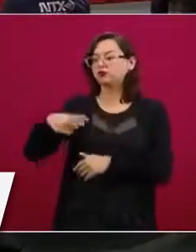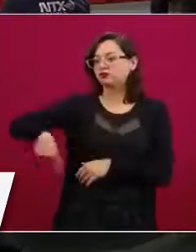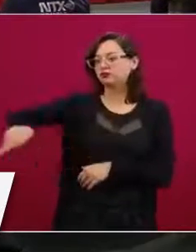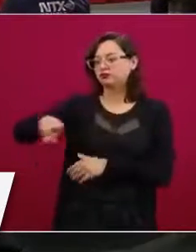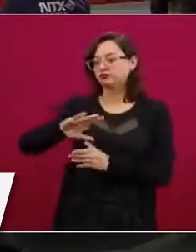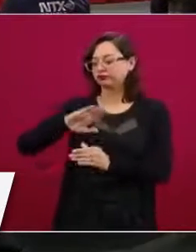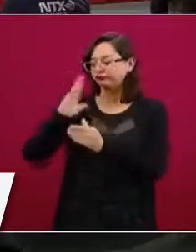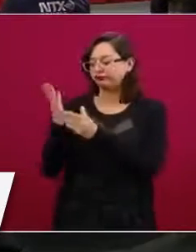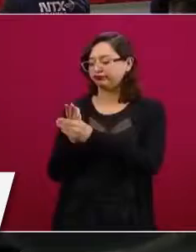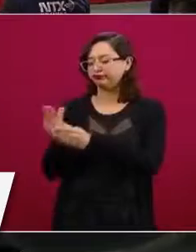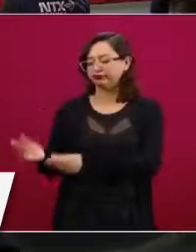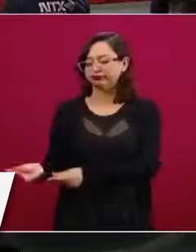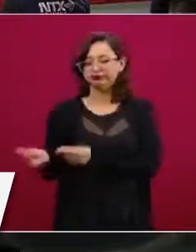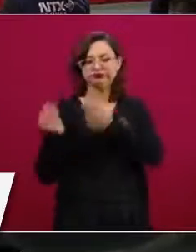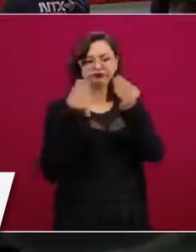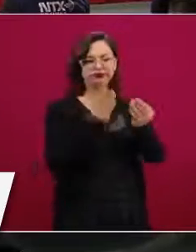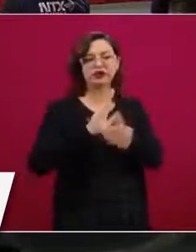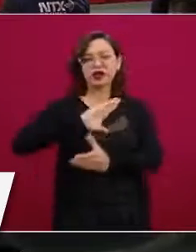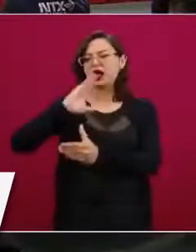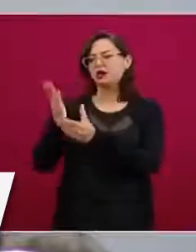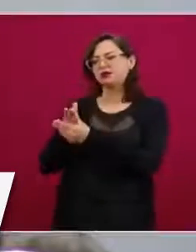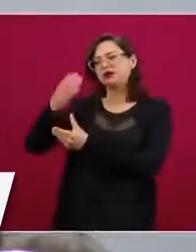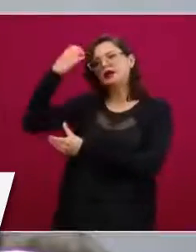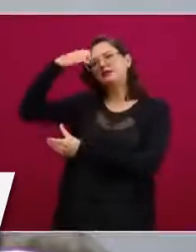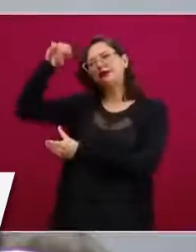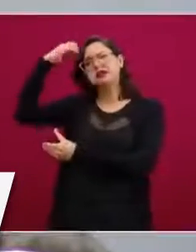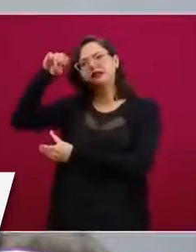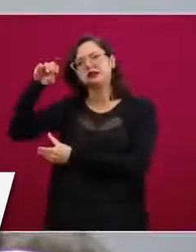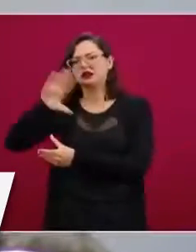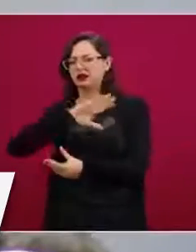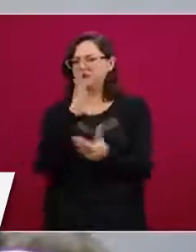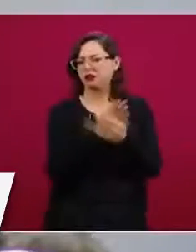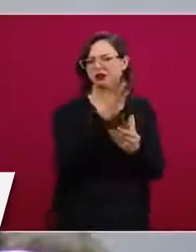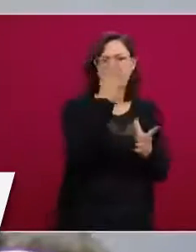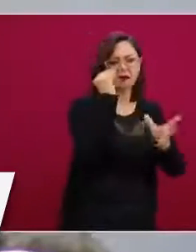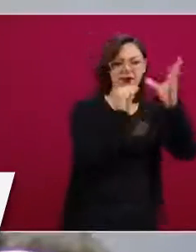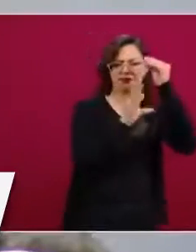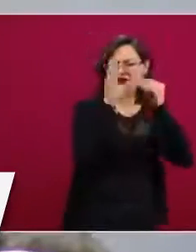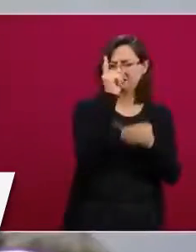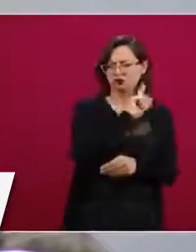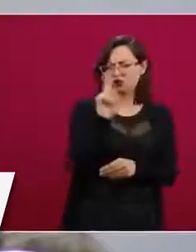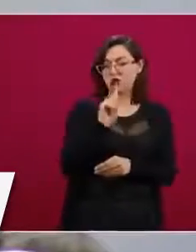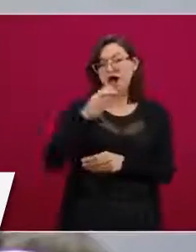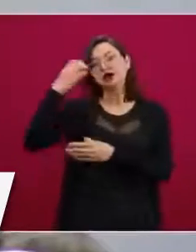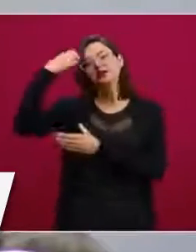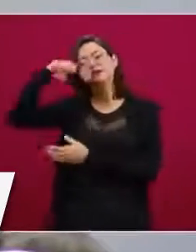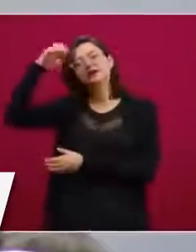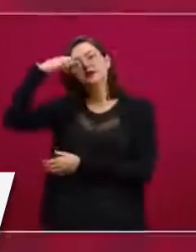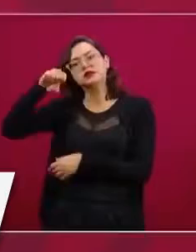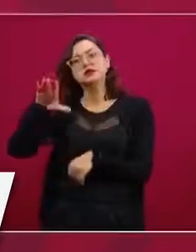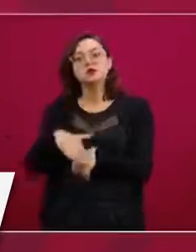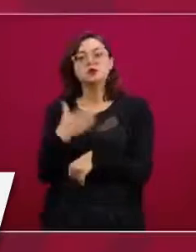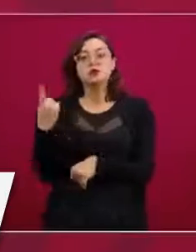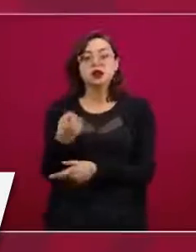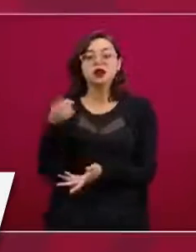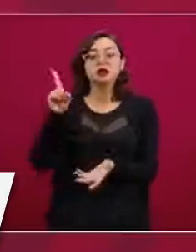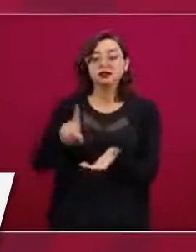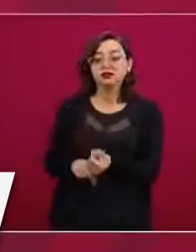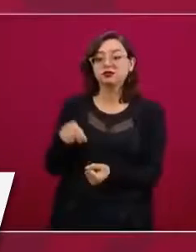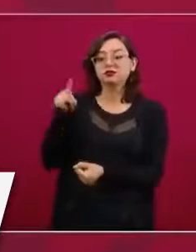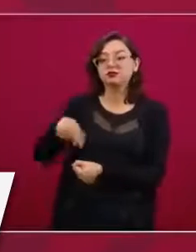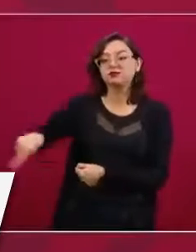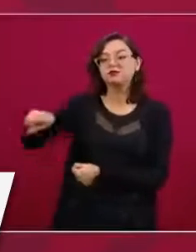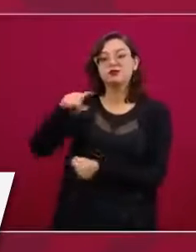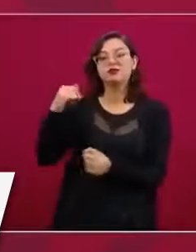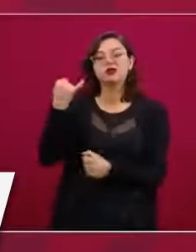llamarla carpeta de experiencias y no de aprendizajes? Porque ahí también voluntariamente van a guardar